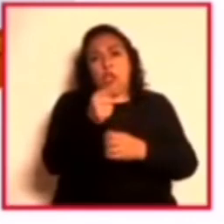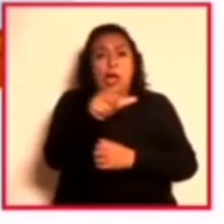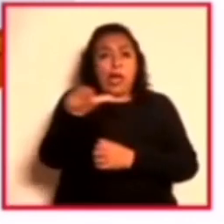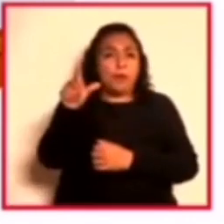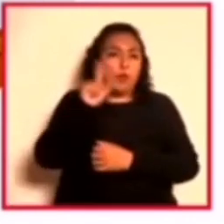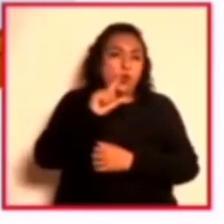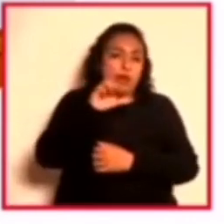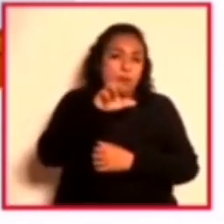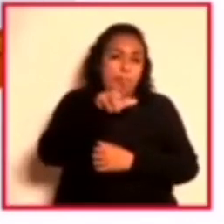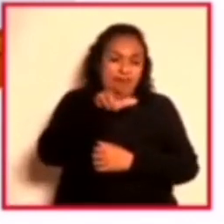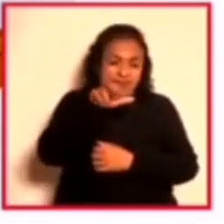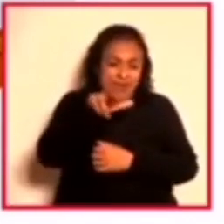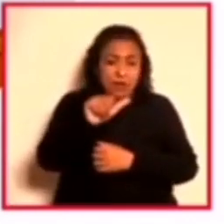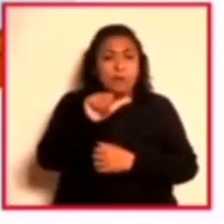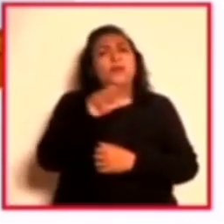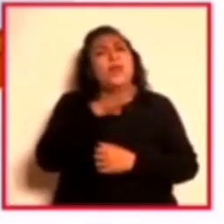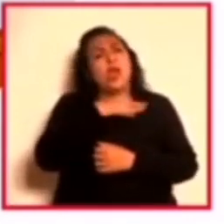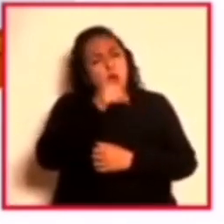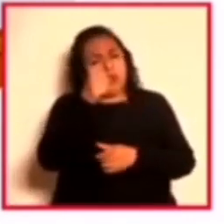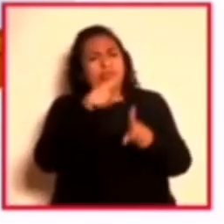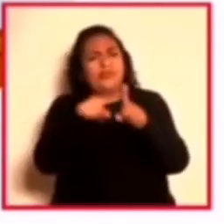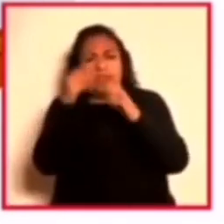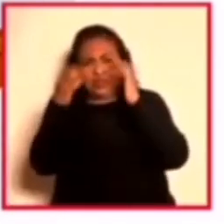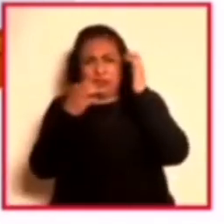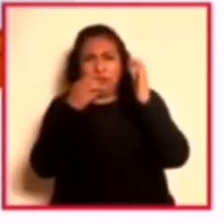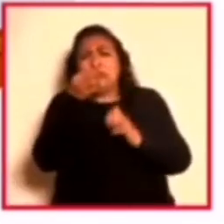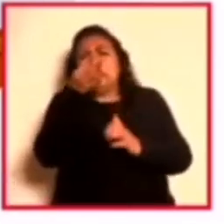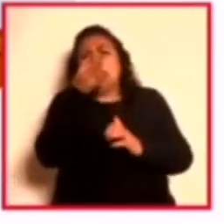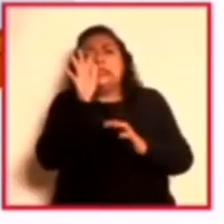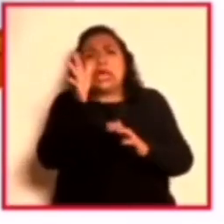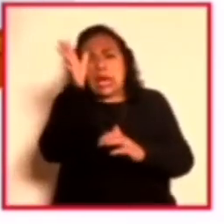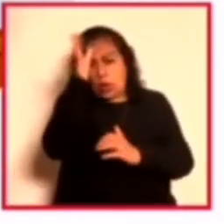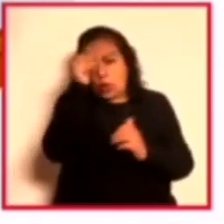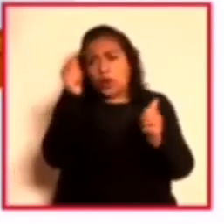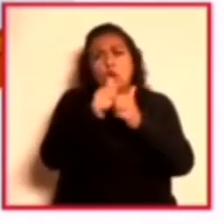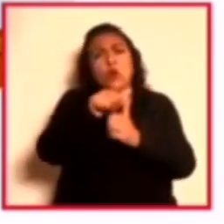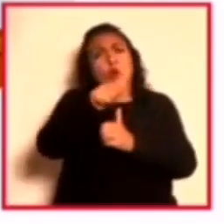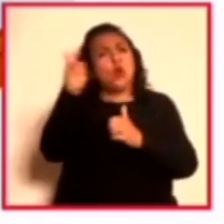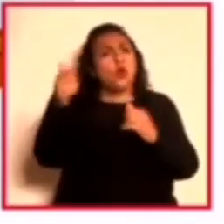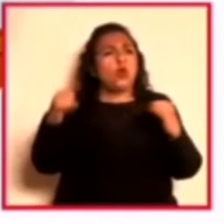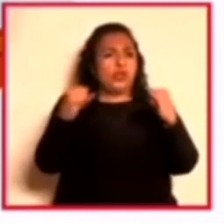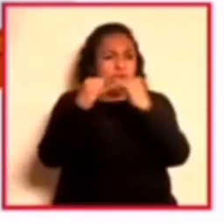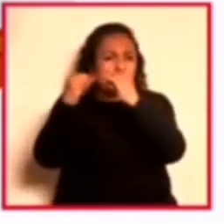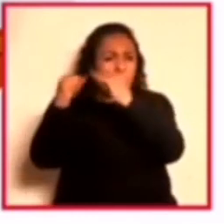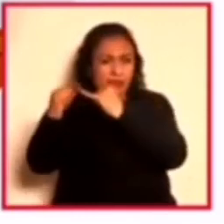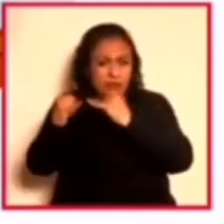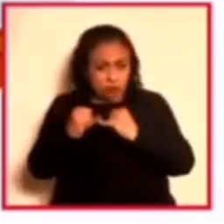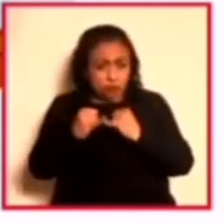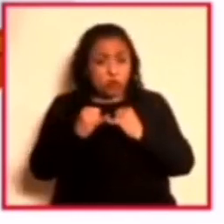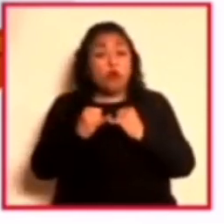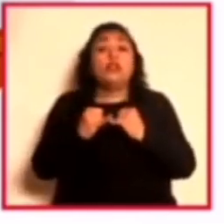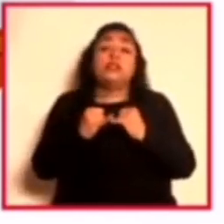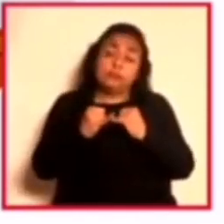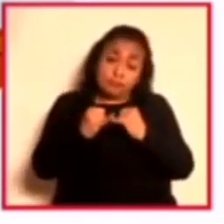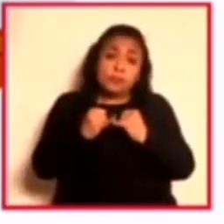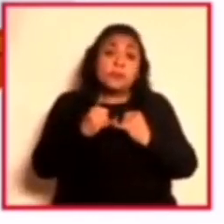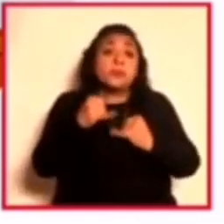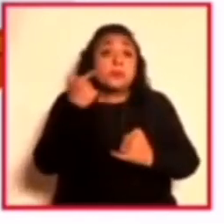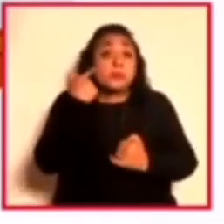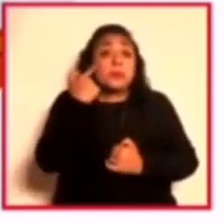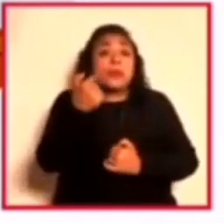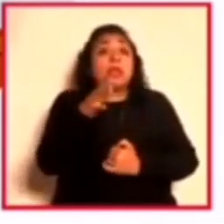ahí, otras exposiciones que estamos por cerrar con otras instituciones. Y obviamente tendremos